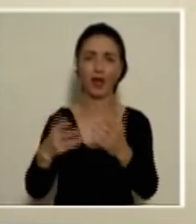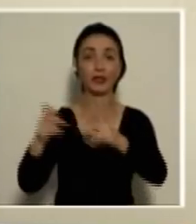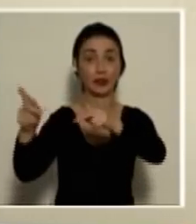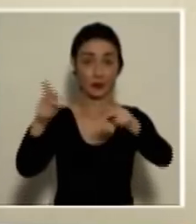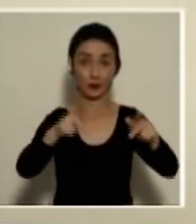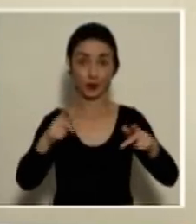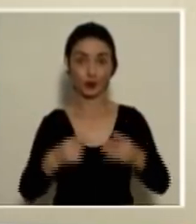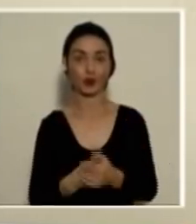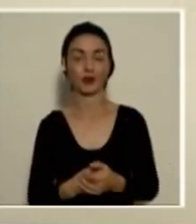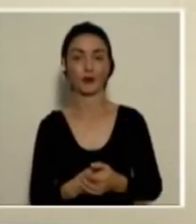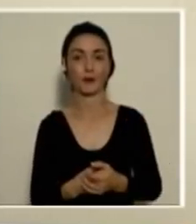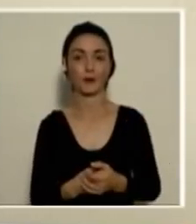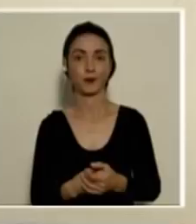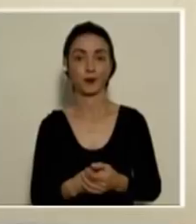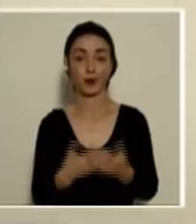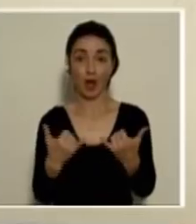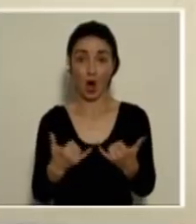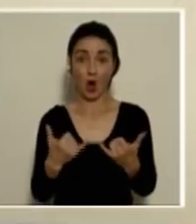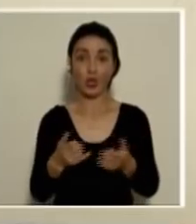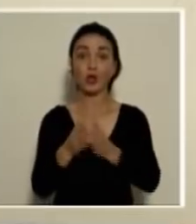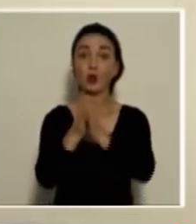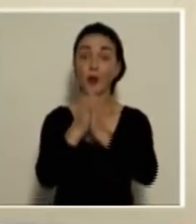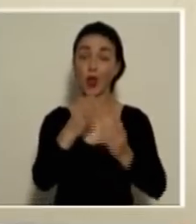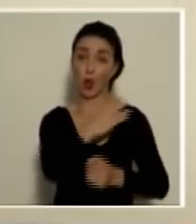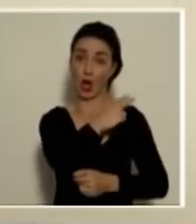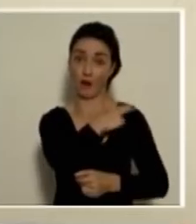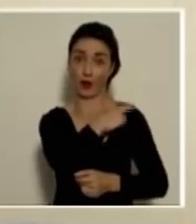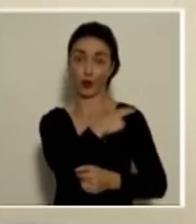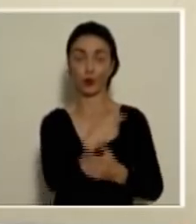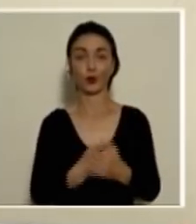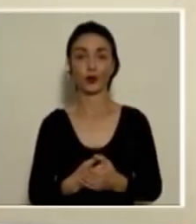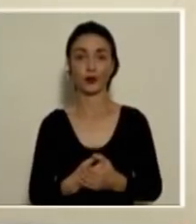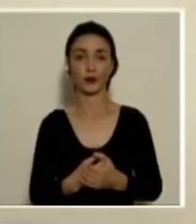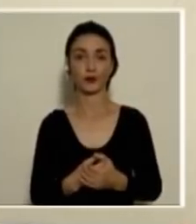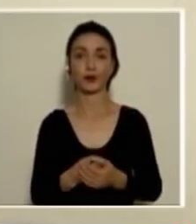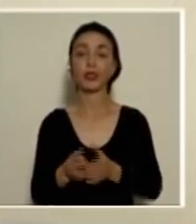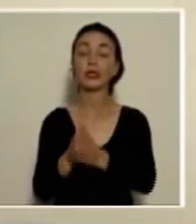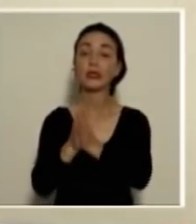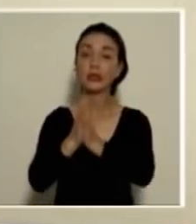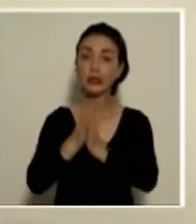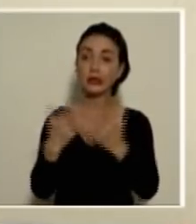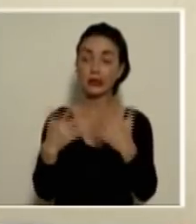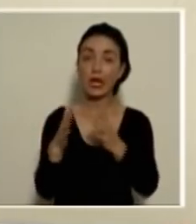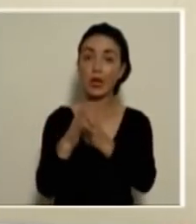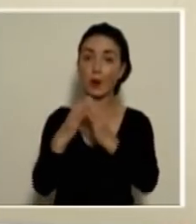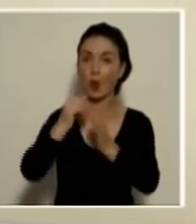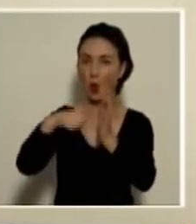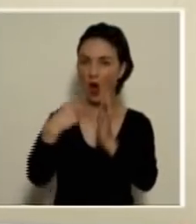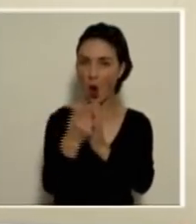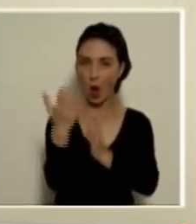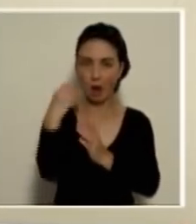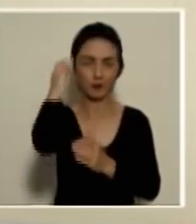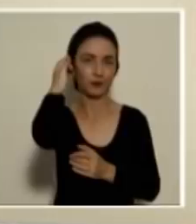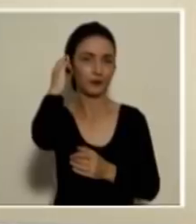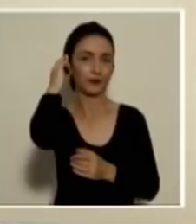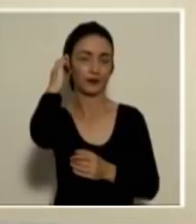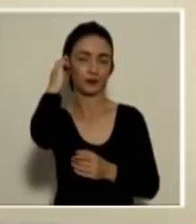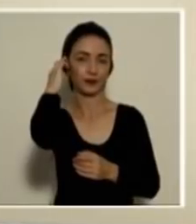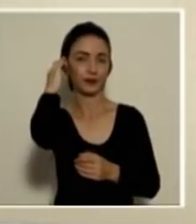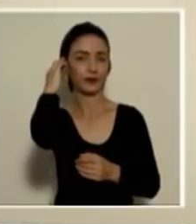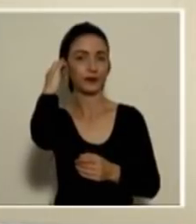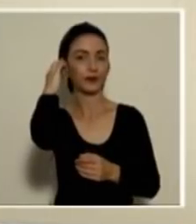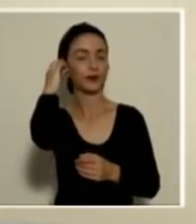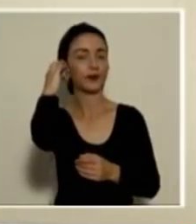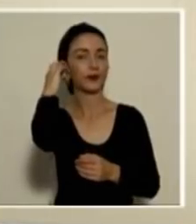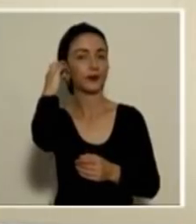de ciudadanos. En este justo momento le estoy pidiendo a las jefaturas, se lo pedí hace una hora y espero que se estén reunidos en